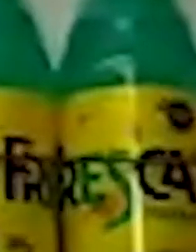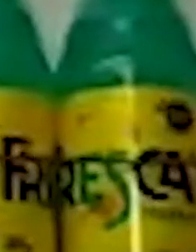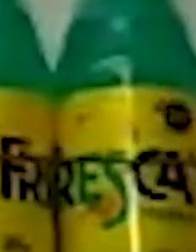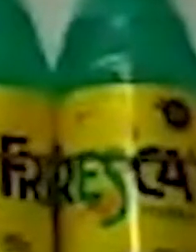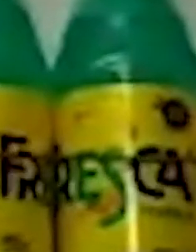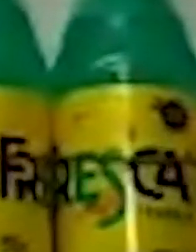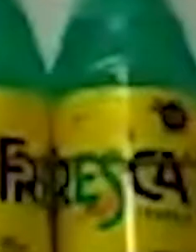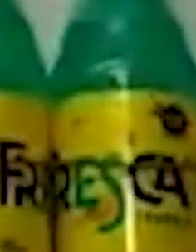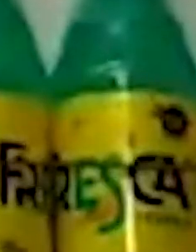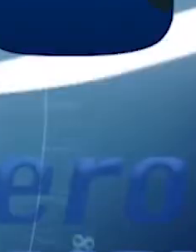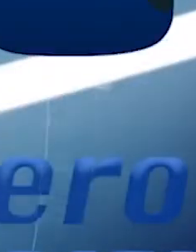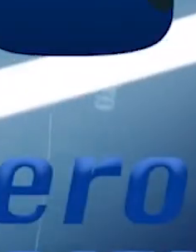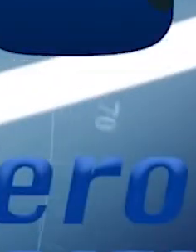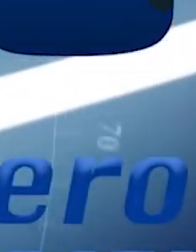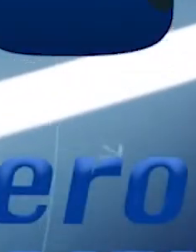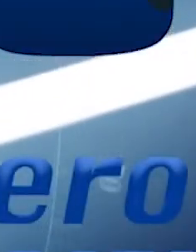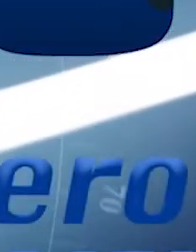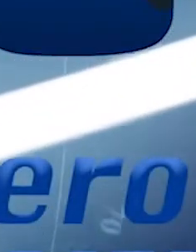los geles y desinfectantes.